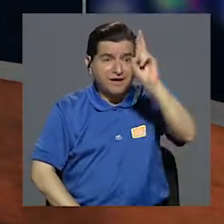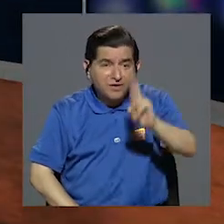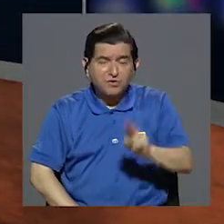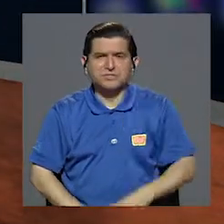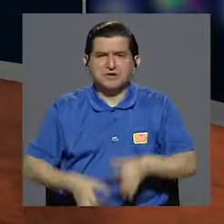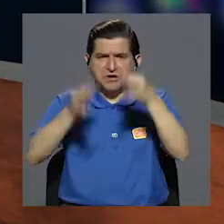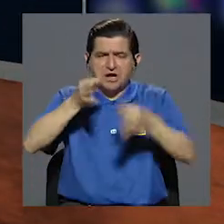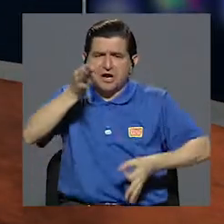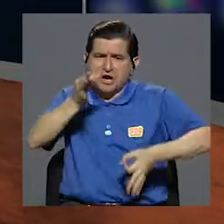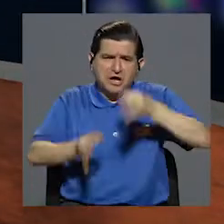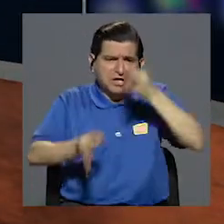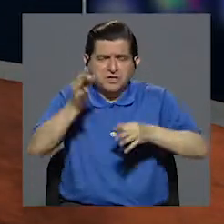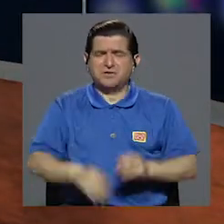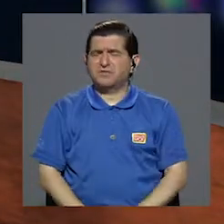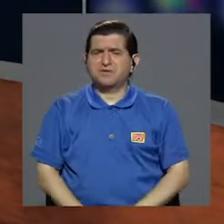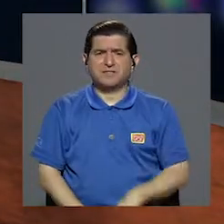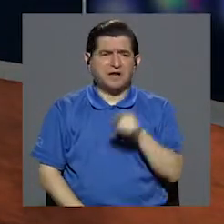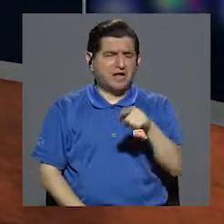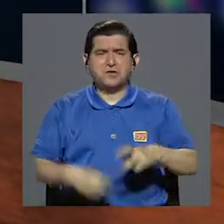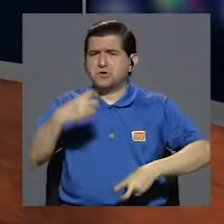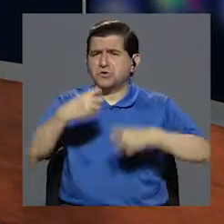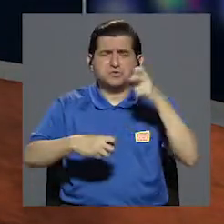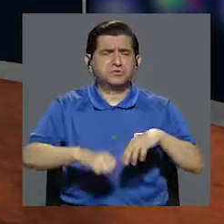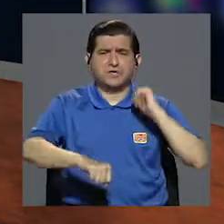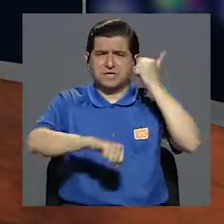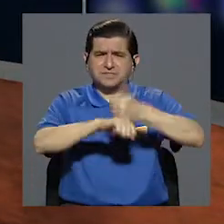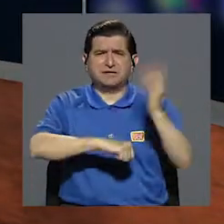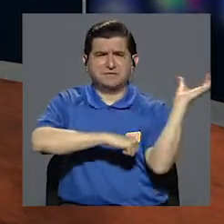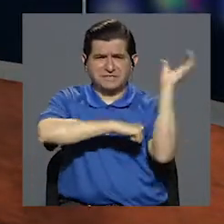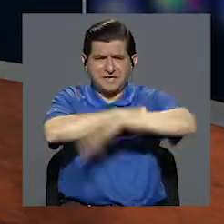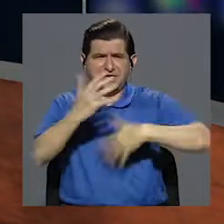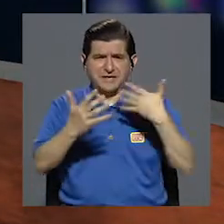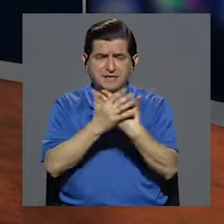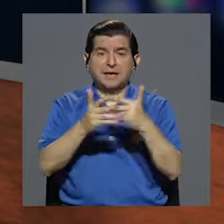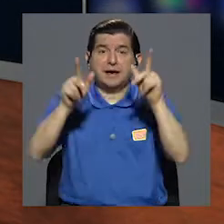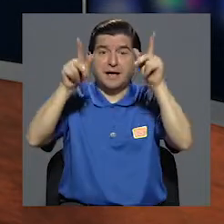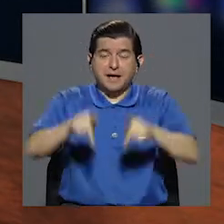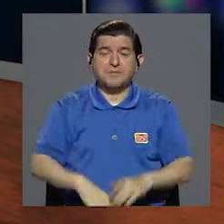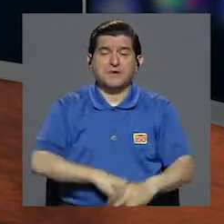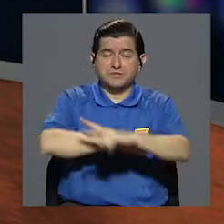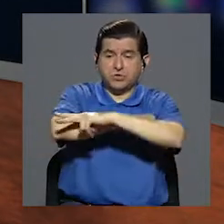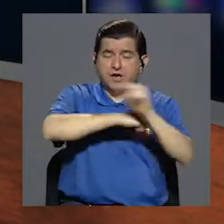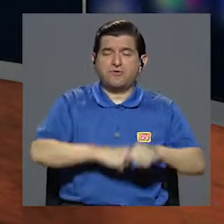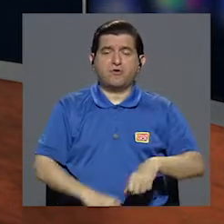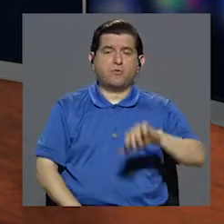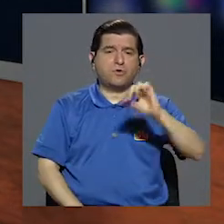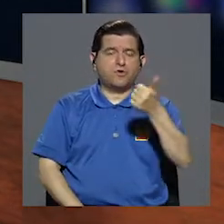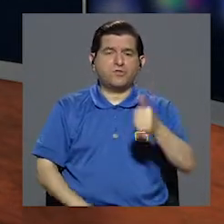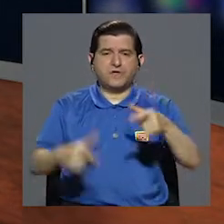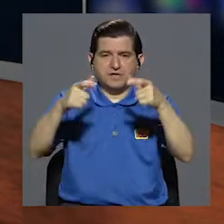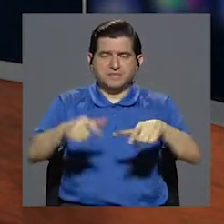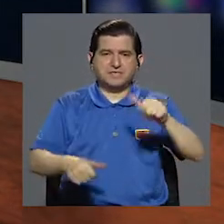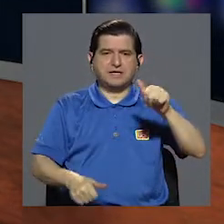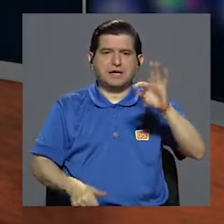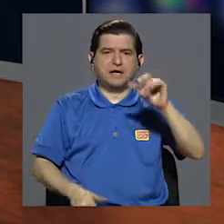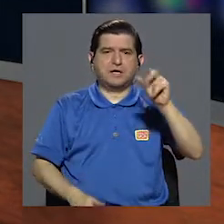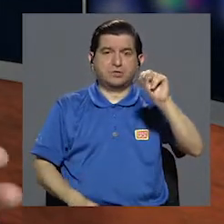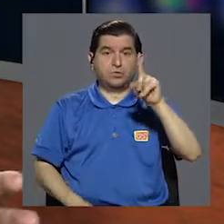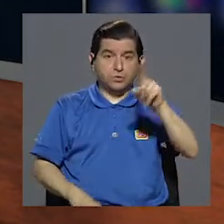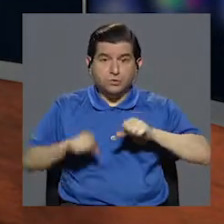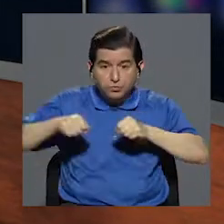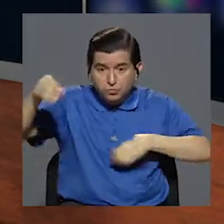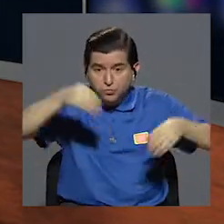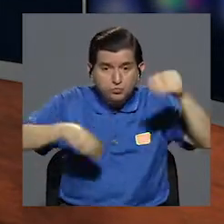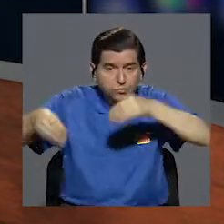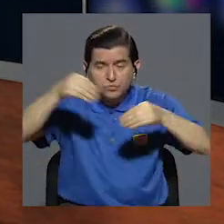En Costa Rica, los tribunales de justicia no han tenido mayor problema en dictar pena de cárcel para una persona que robó 10 latas de atún